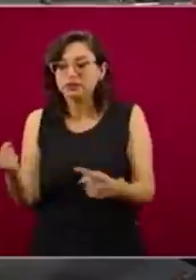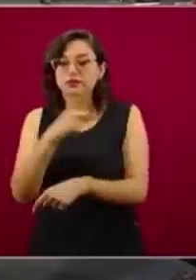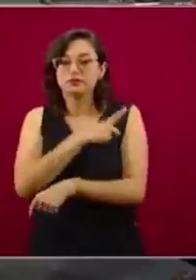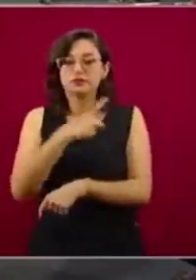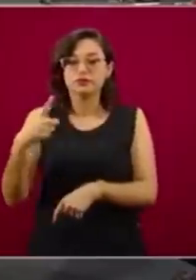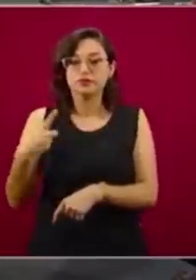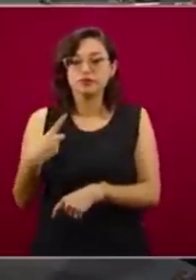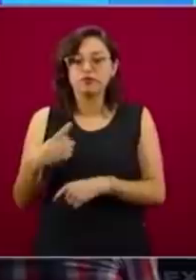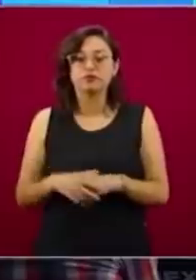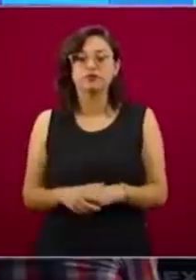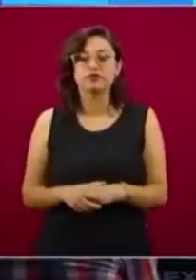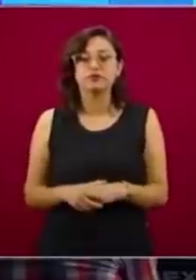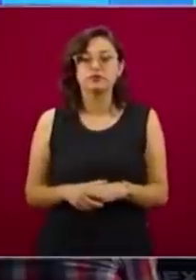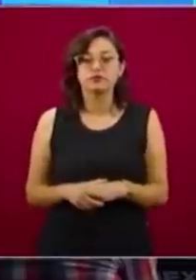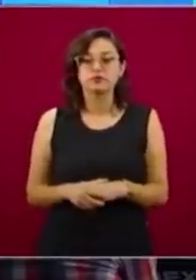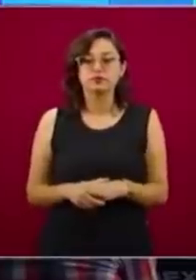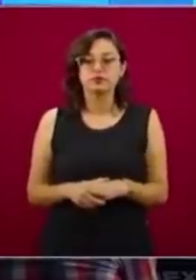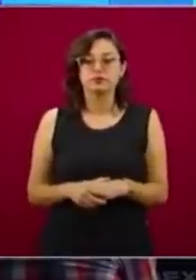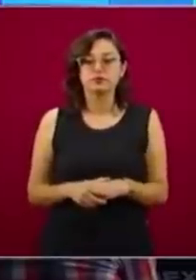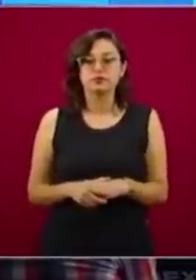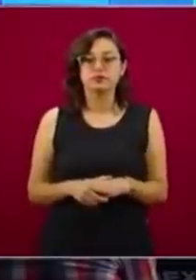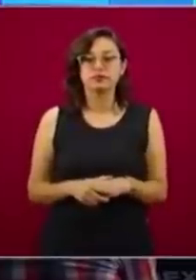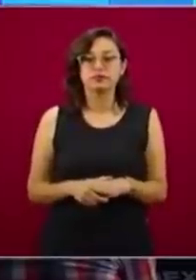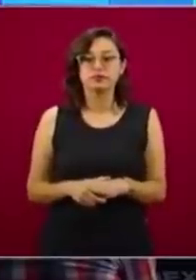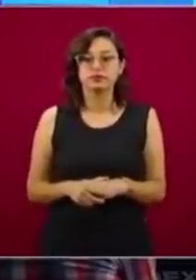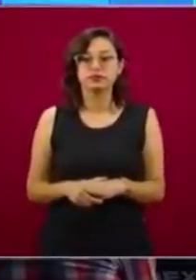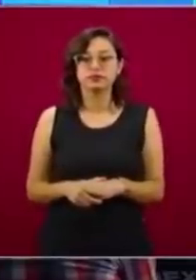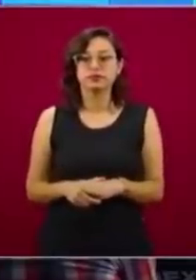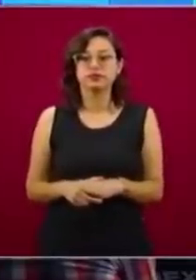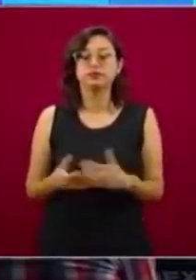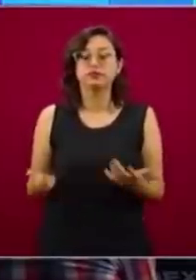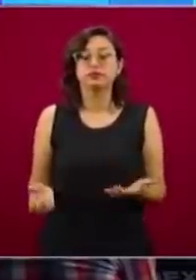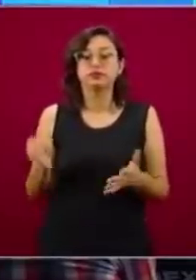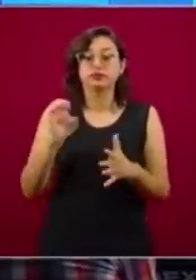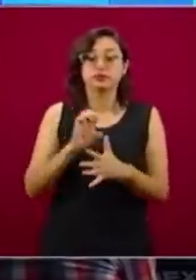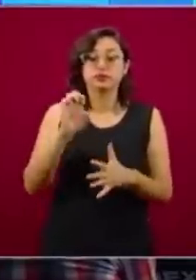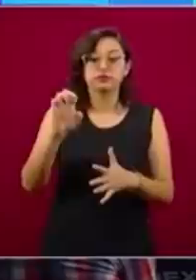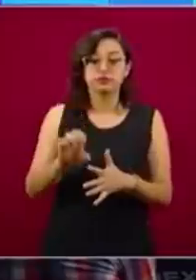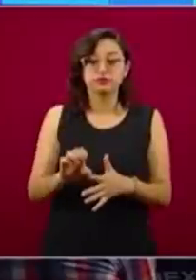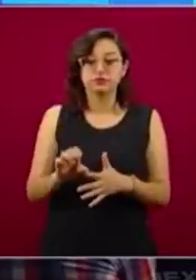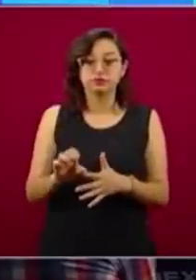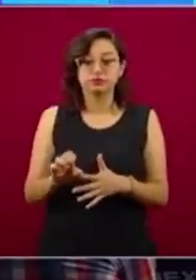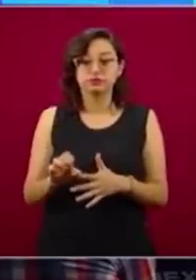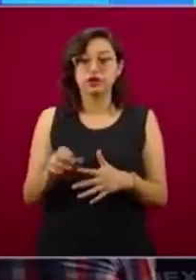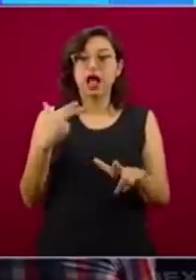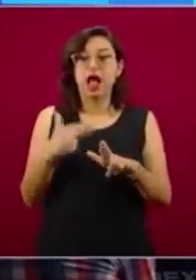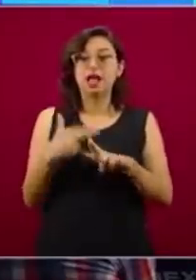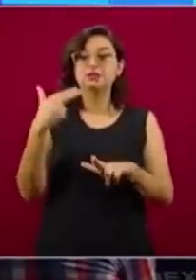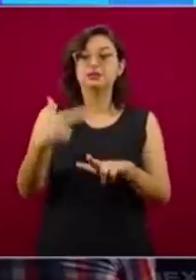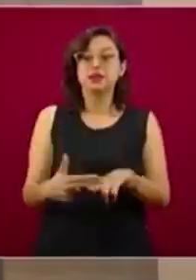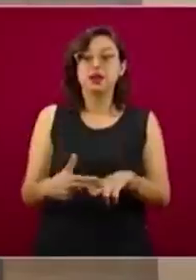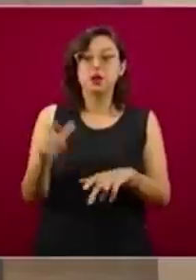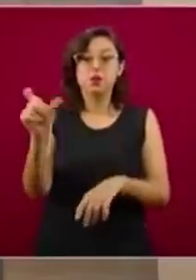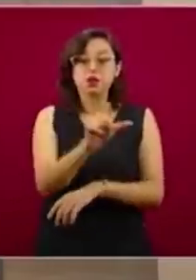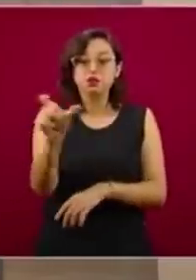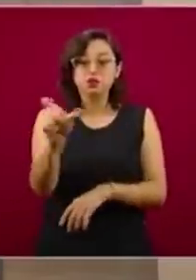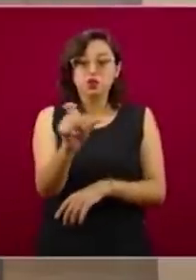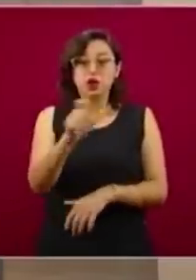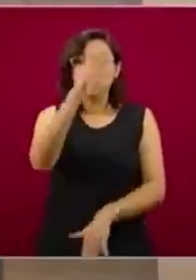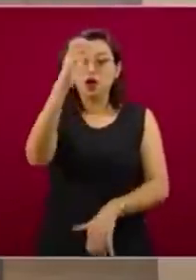19-20 va a terminar el 6 de julio, pero